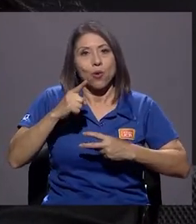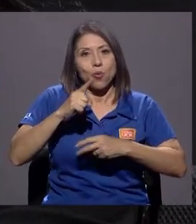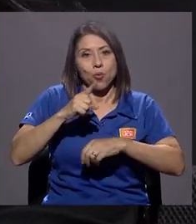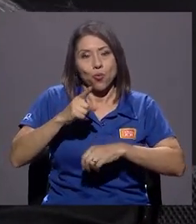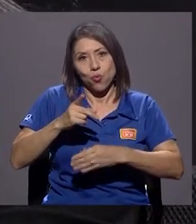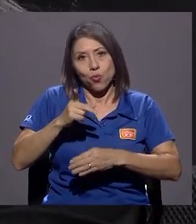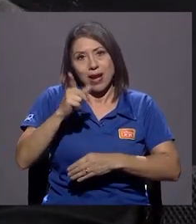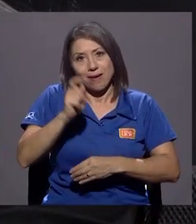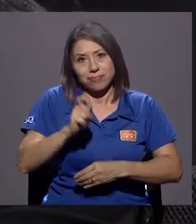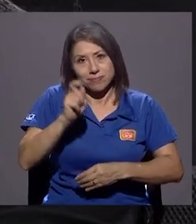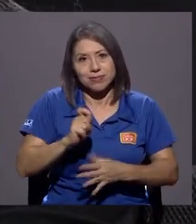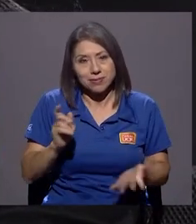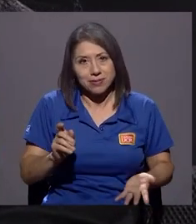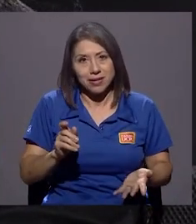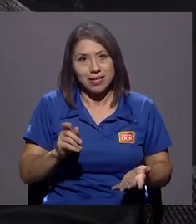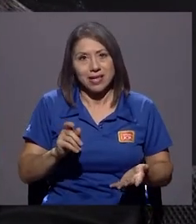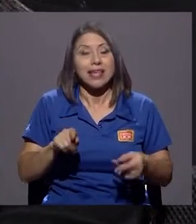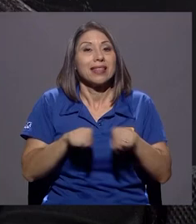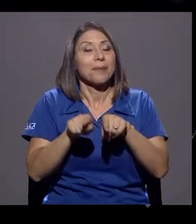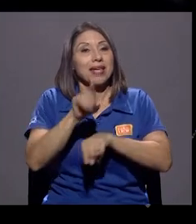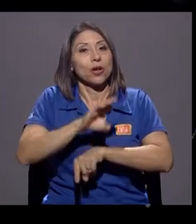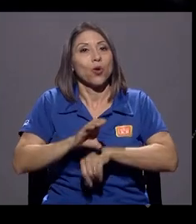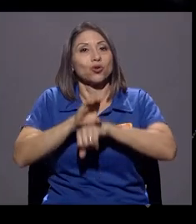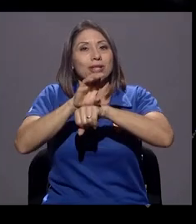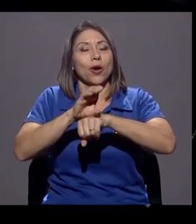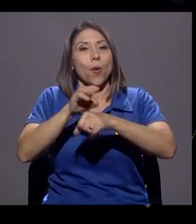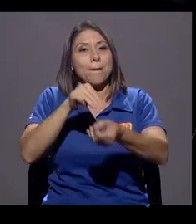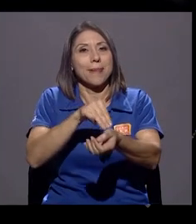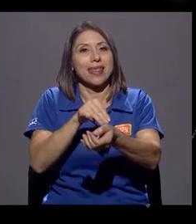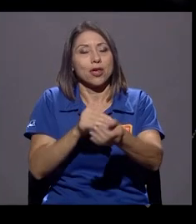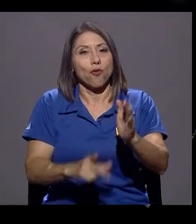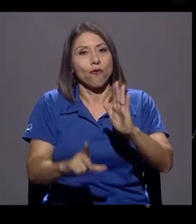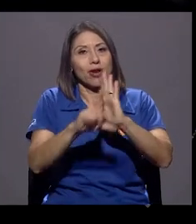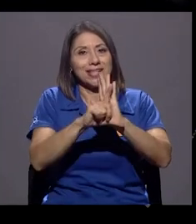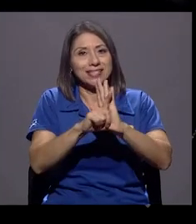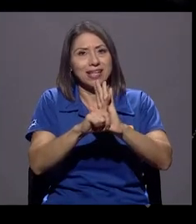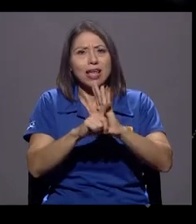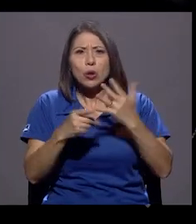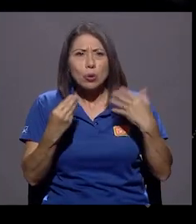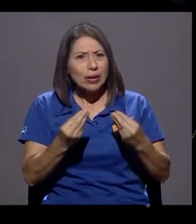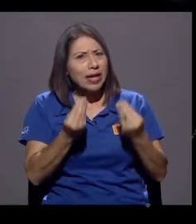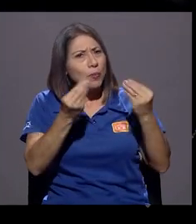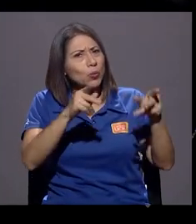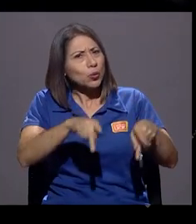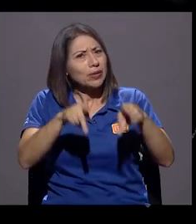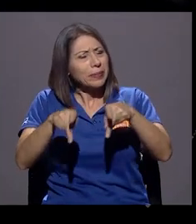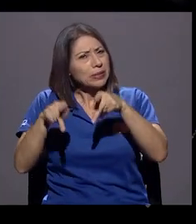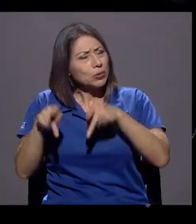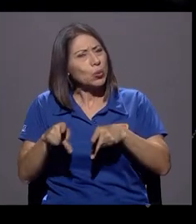el Consejo Médico Forense. ¿Qué montón de personas involucradas y qué entramado más complejo, doña María Victoria?